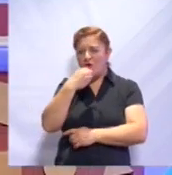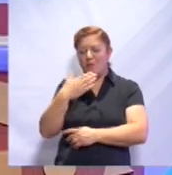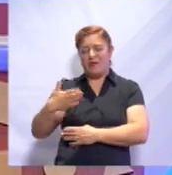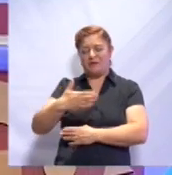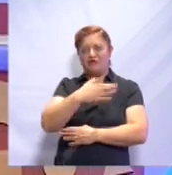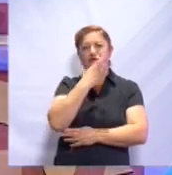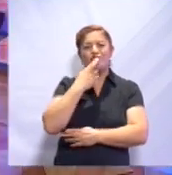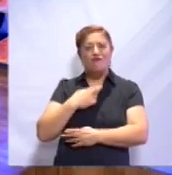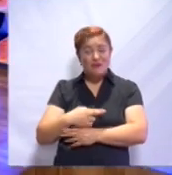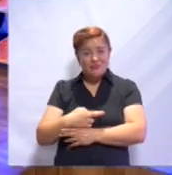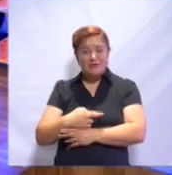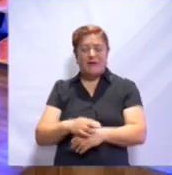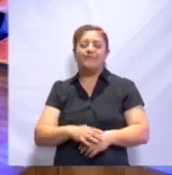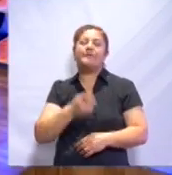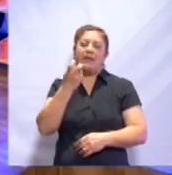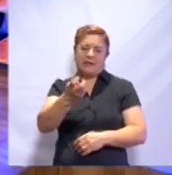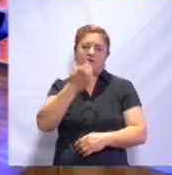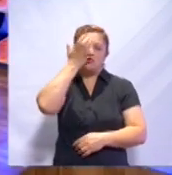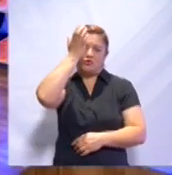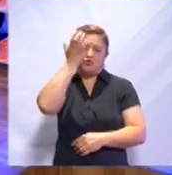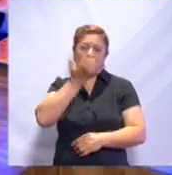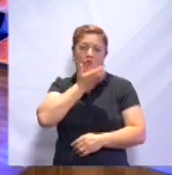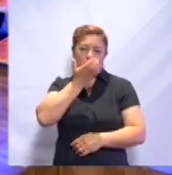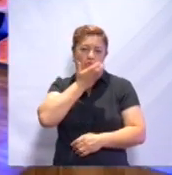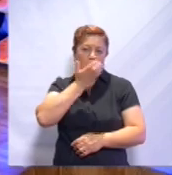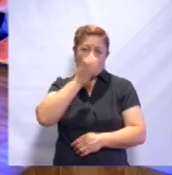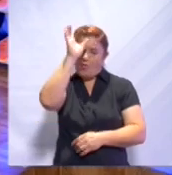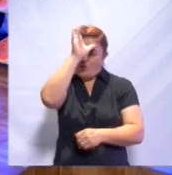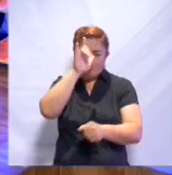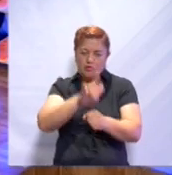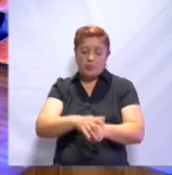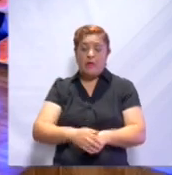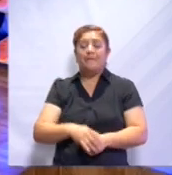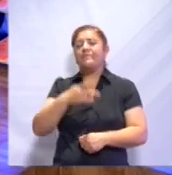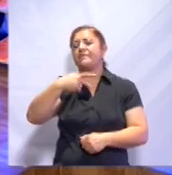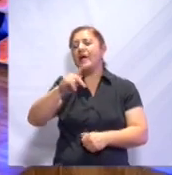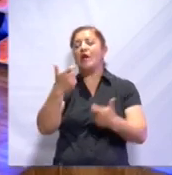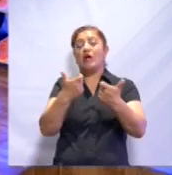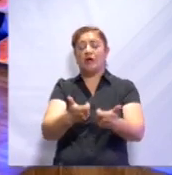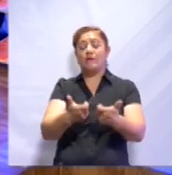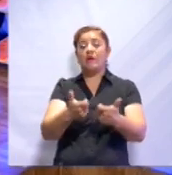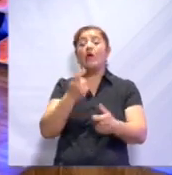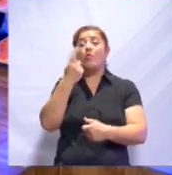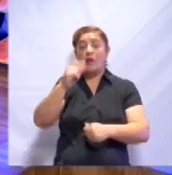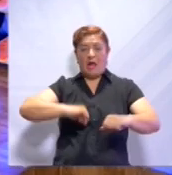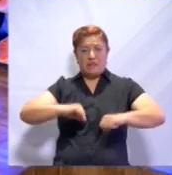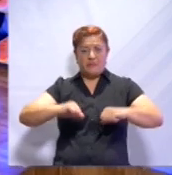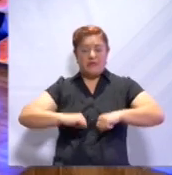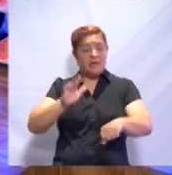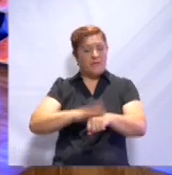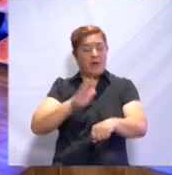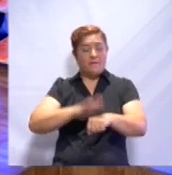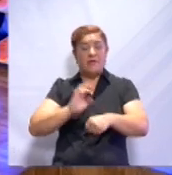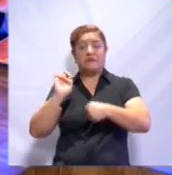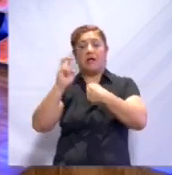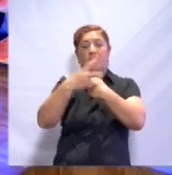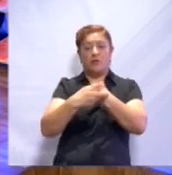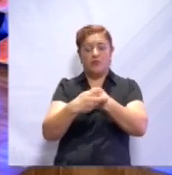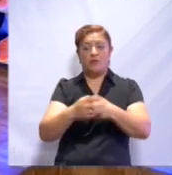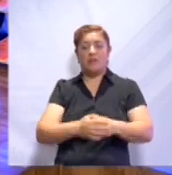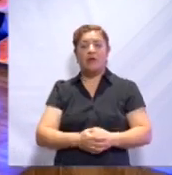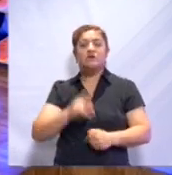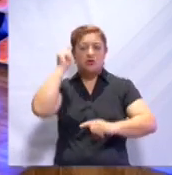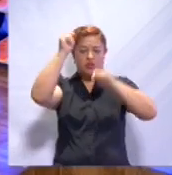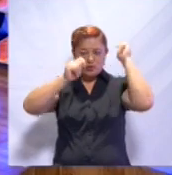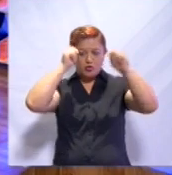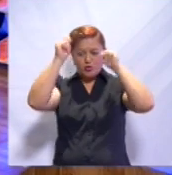es parte de la cultura. Pero, por ejemplo, en la economía, ¿ustedes sabían que una de las principales actividades económicas de Europa es el